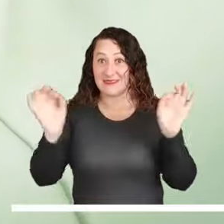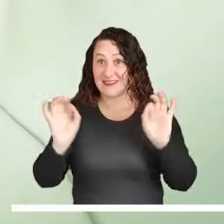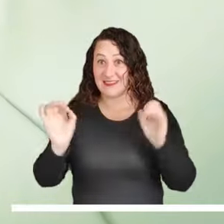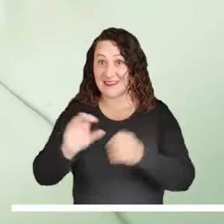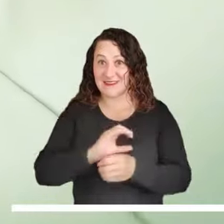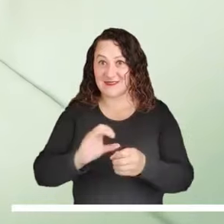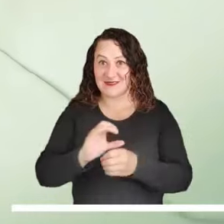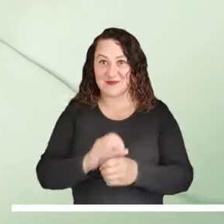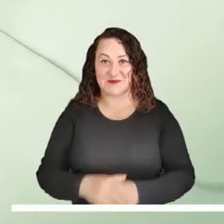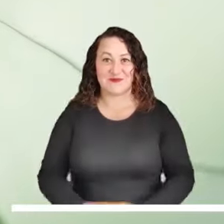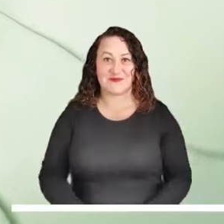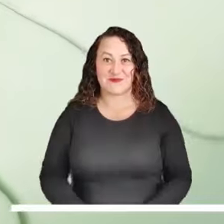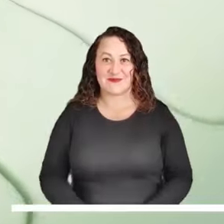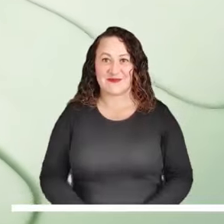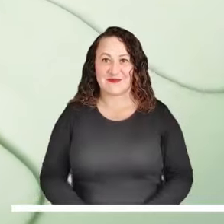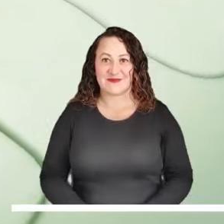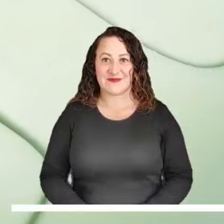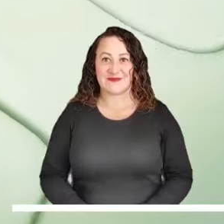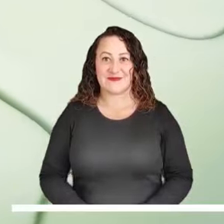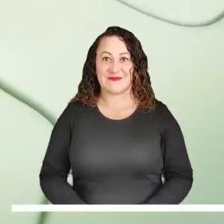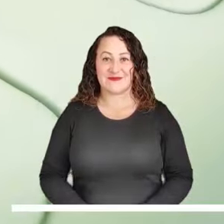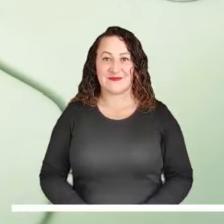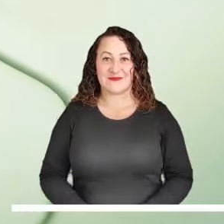se prevé en chubascos sobre la ciudad.